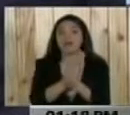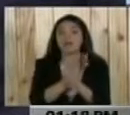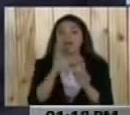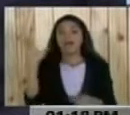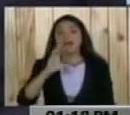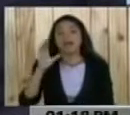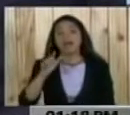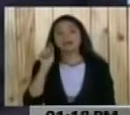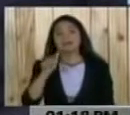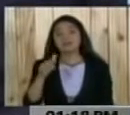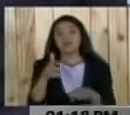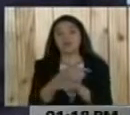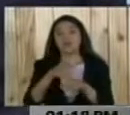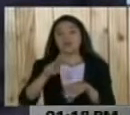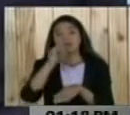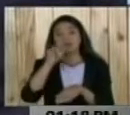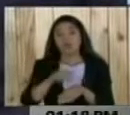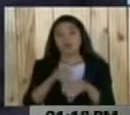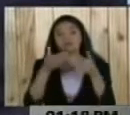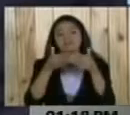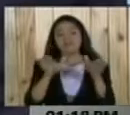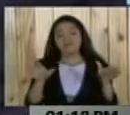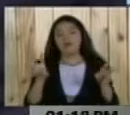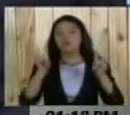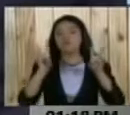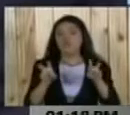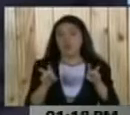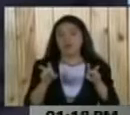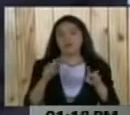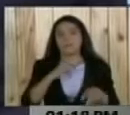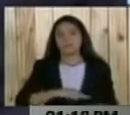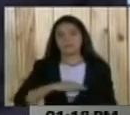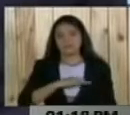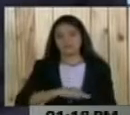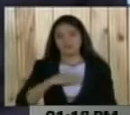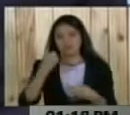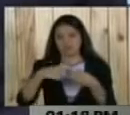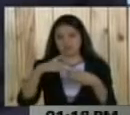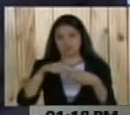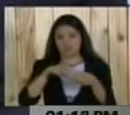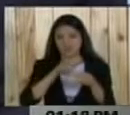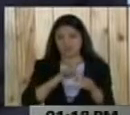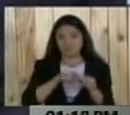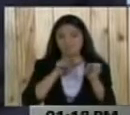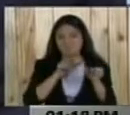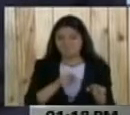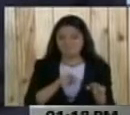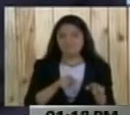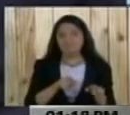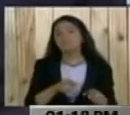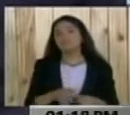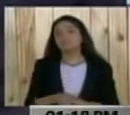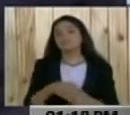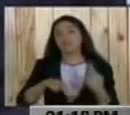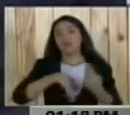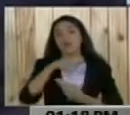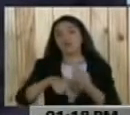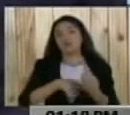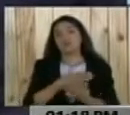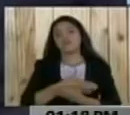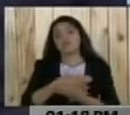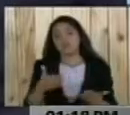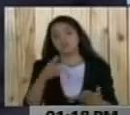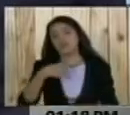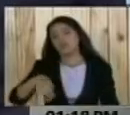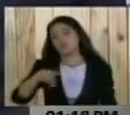escenario donde el gobierno nacional inauguró una nueva base de misiones, distancia que constituye el instrumento de la revolución para el beneficio